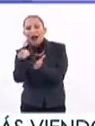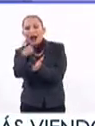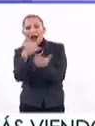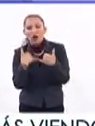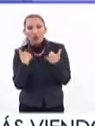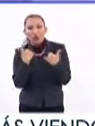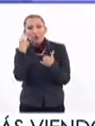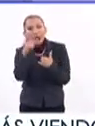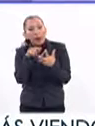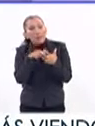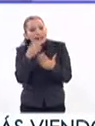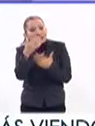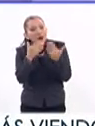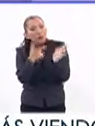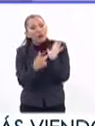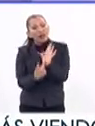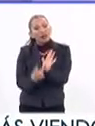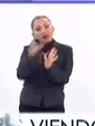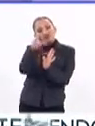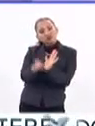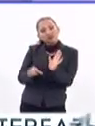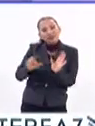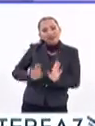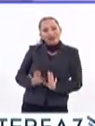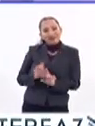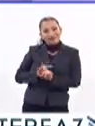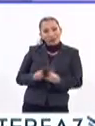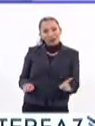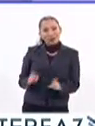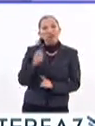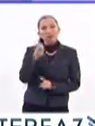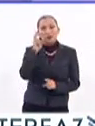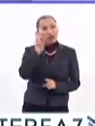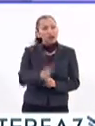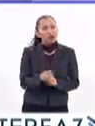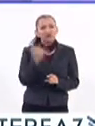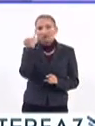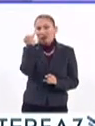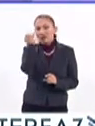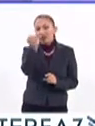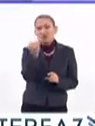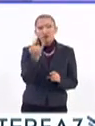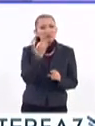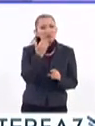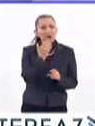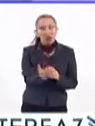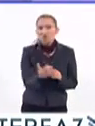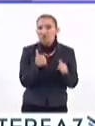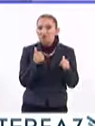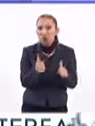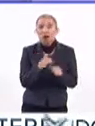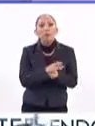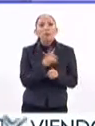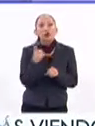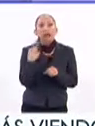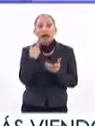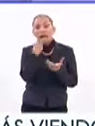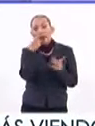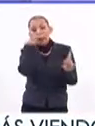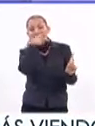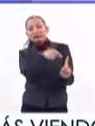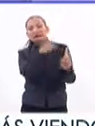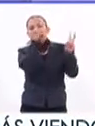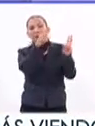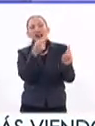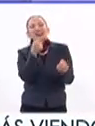jóvenes para que empiecen a presentar conductas distintas. Me parece realmente una iniciativa muy buena, pues abordar el